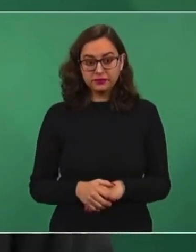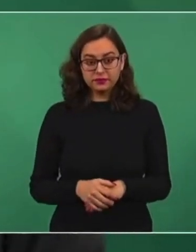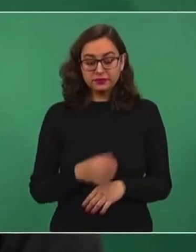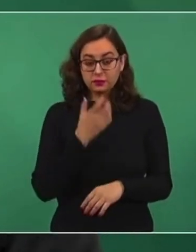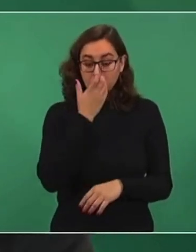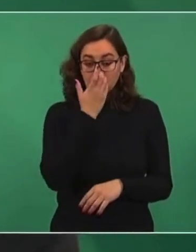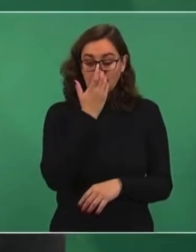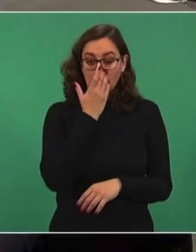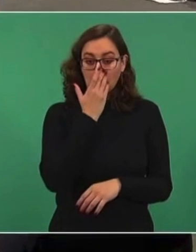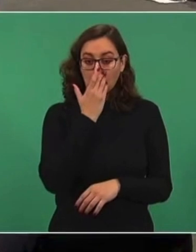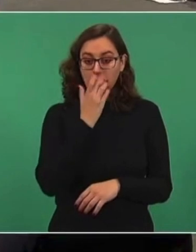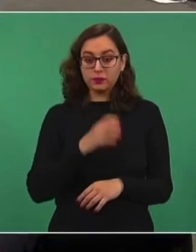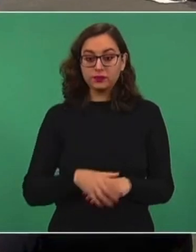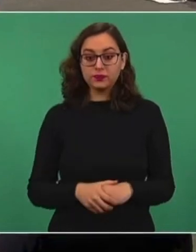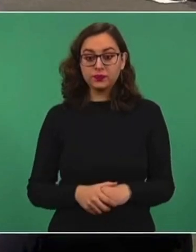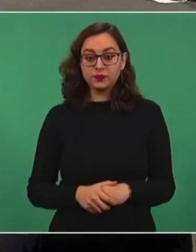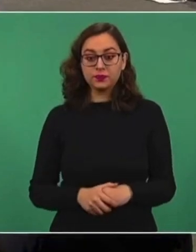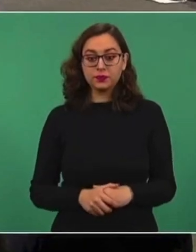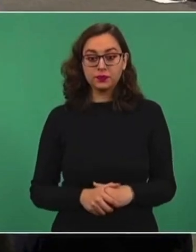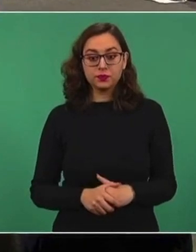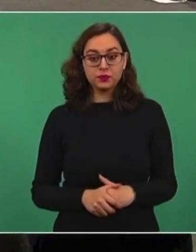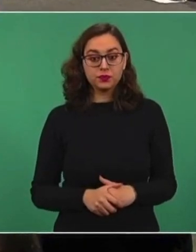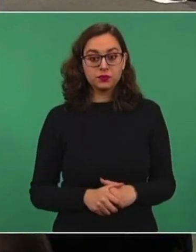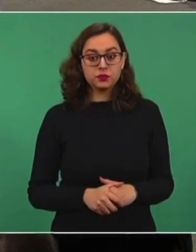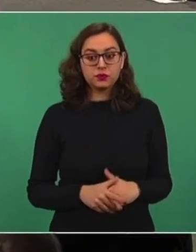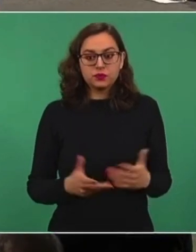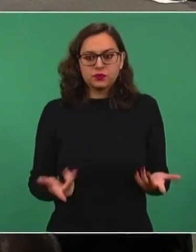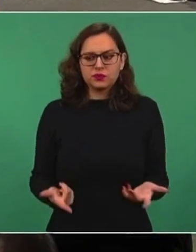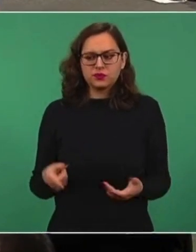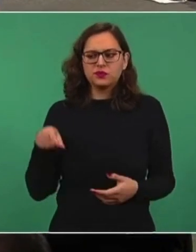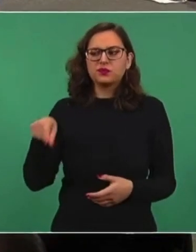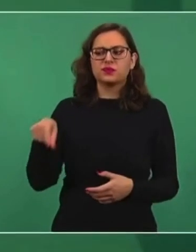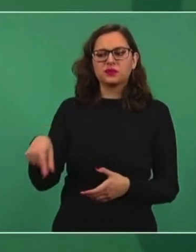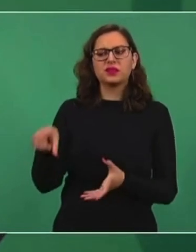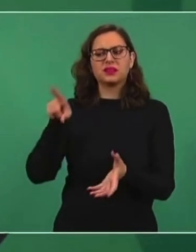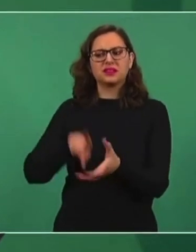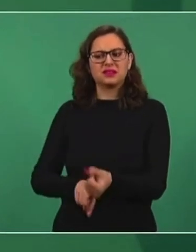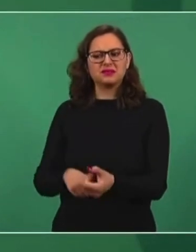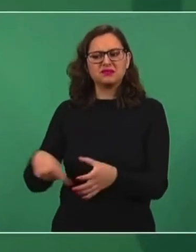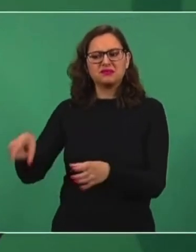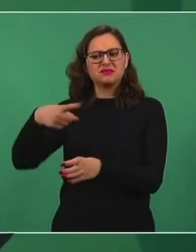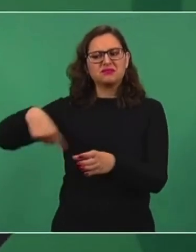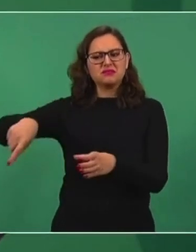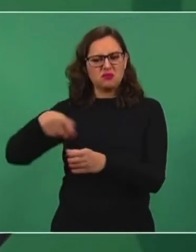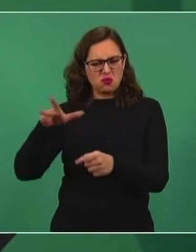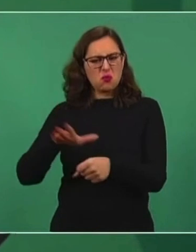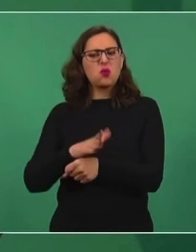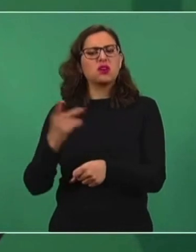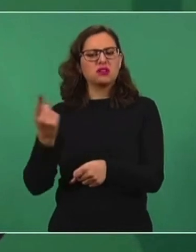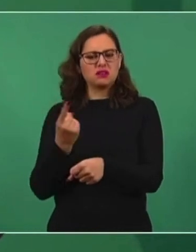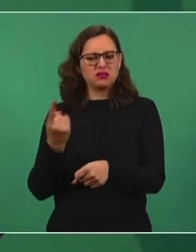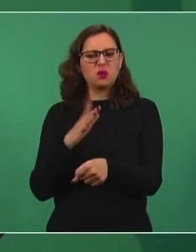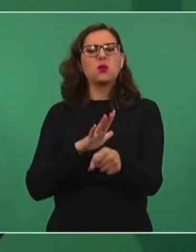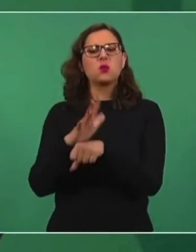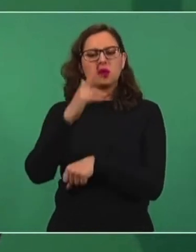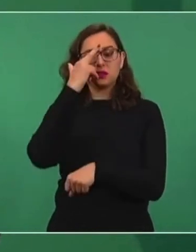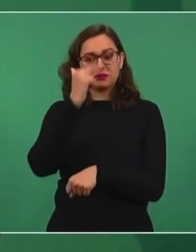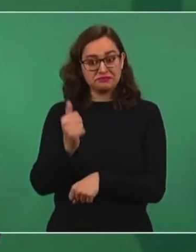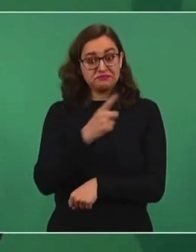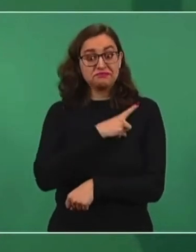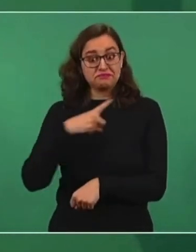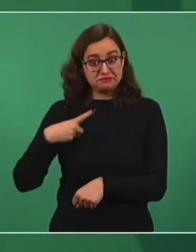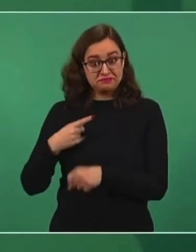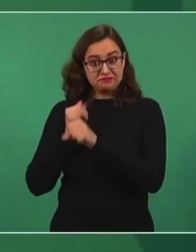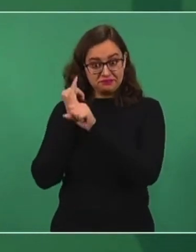Hay que ver qué es lo que está detrás. Porque hace unos dos años, cuando